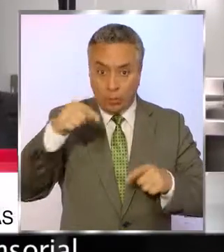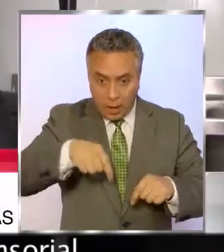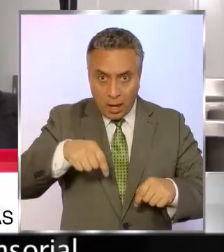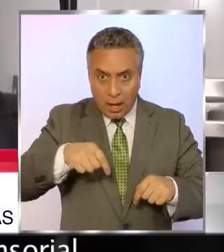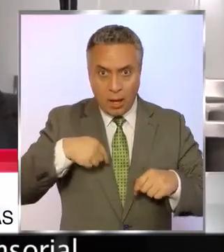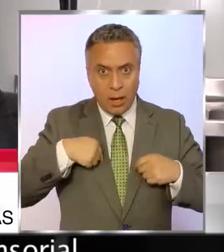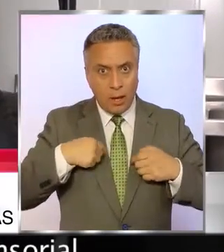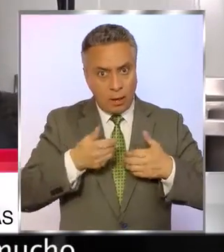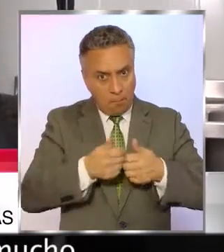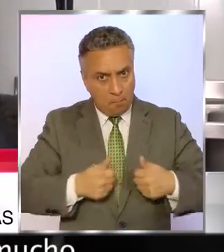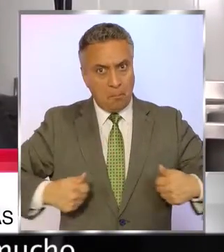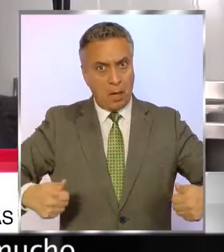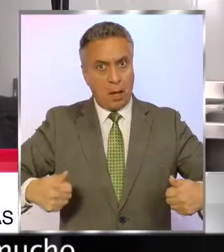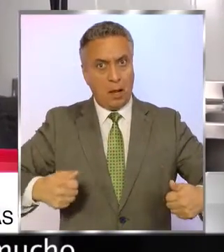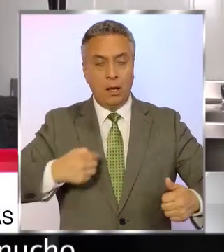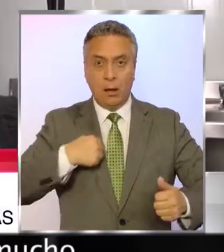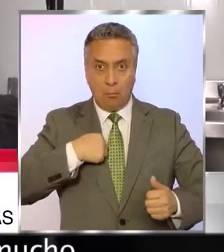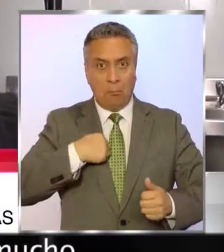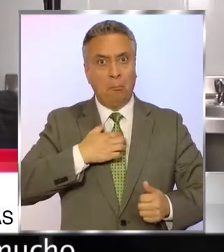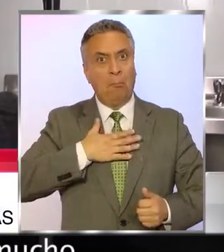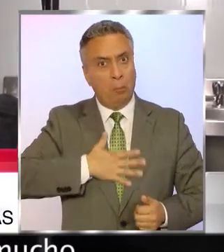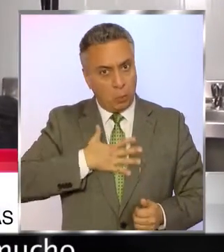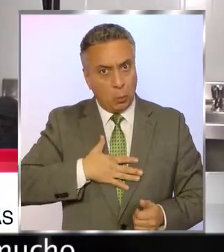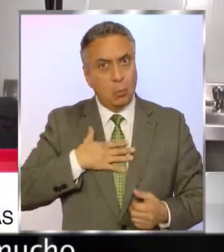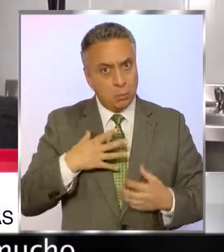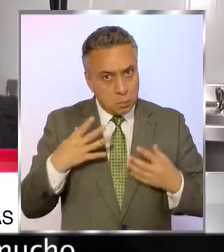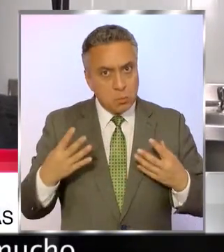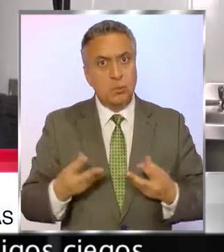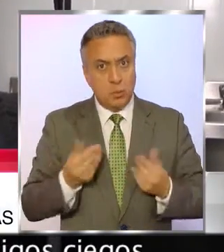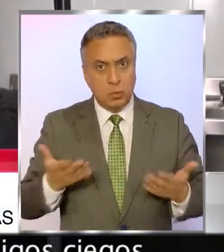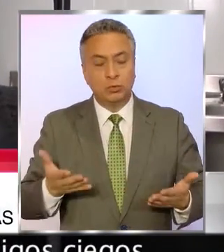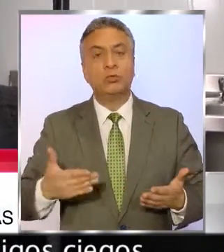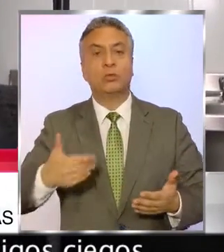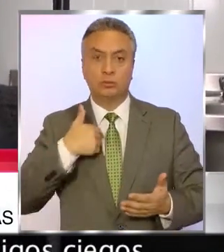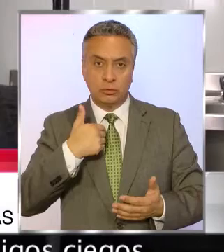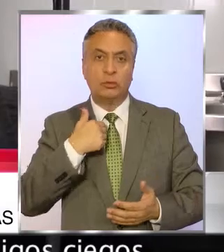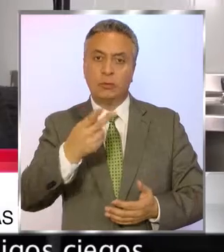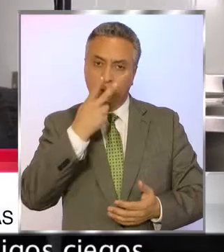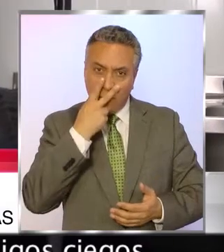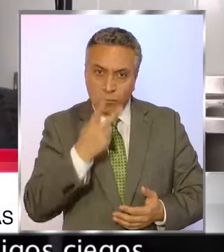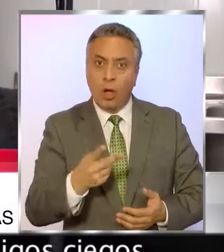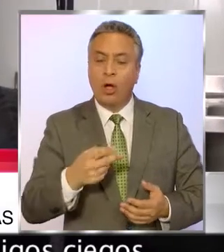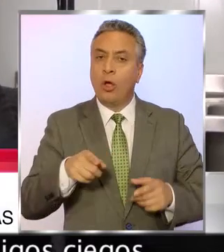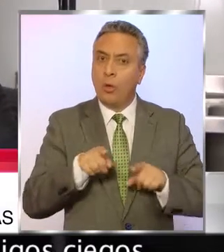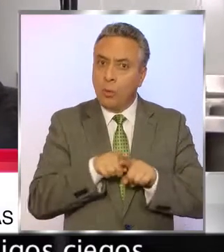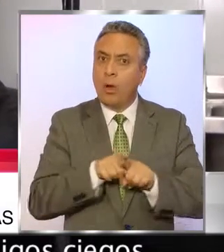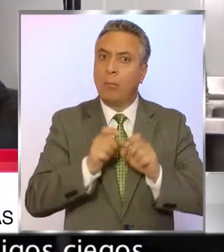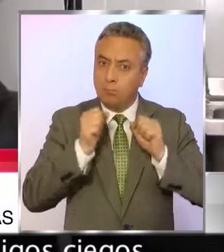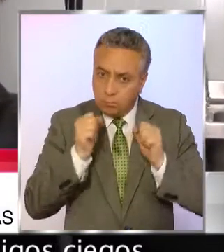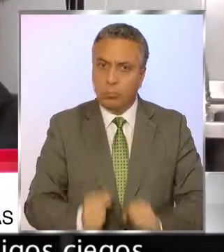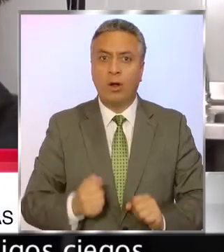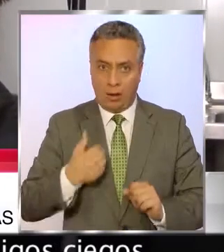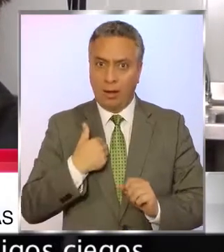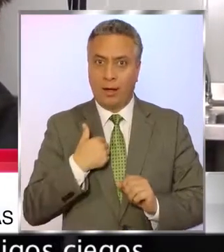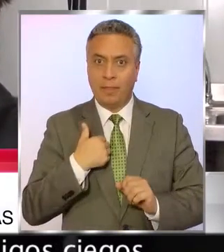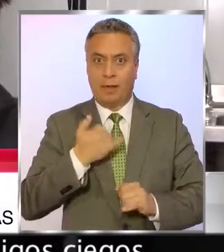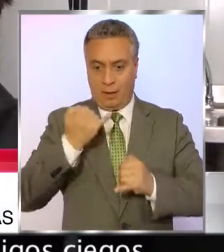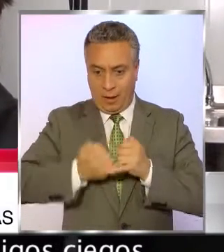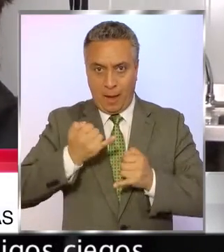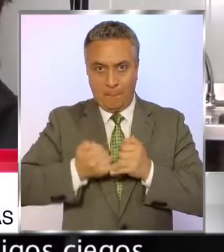sensorial, la verdad que me gustó mucho, vi una posibilidad para